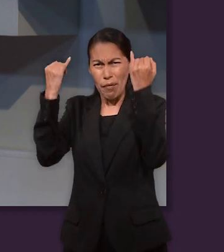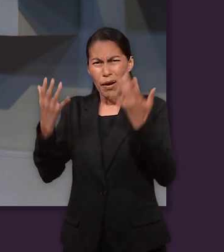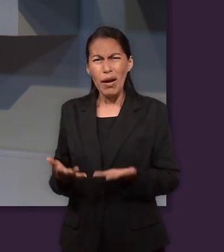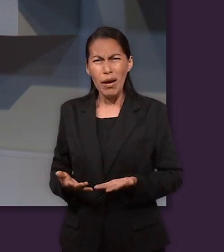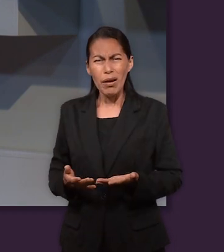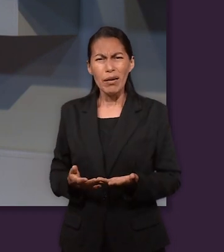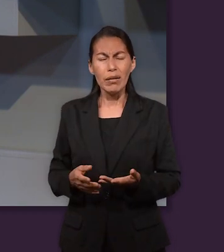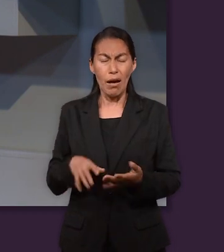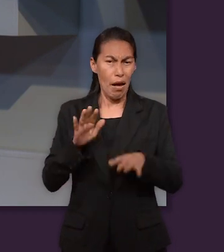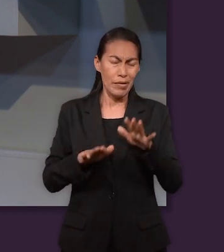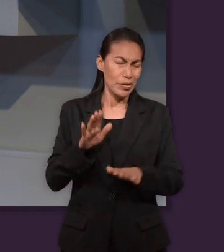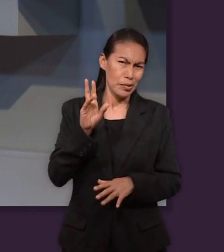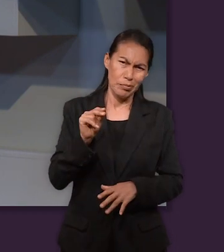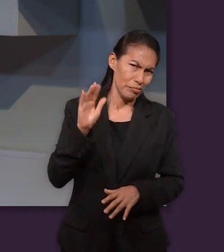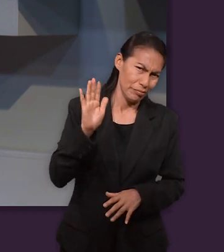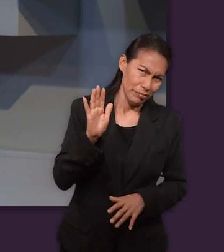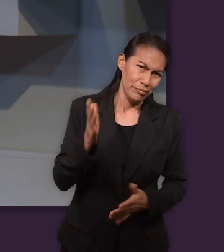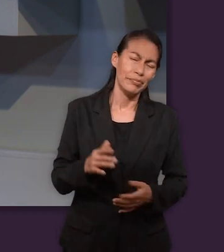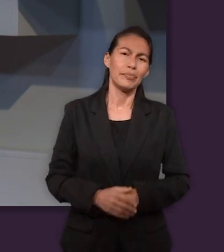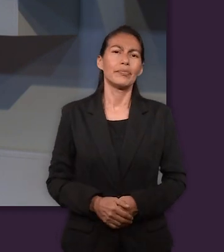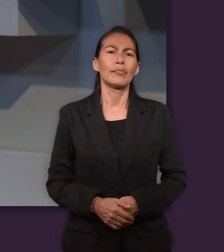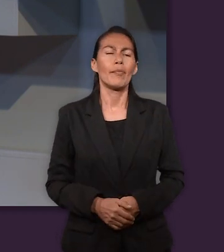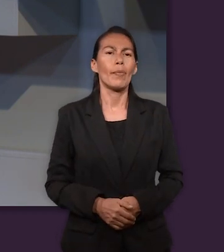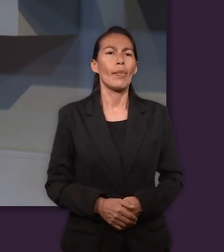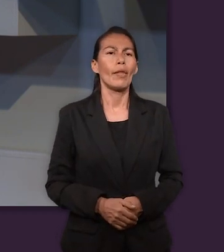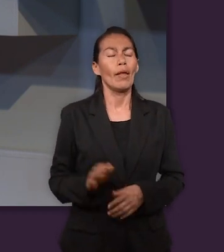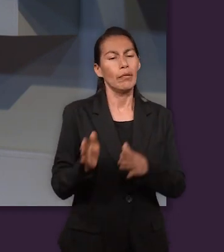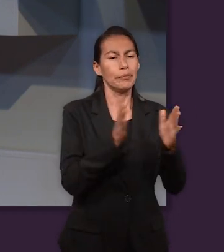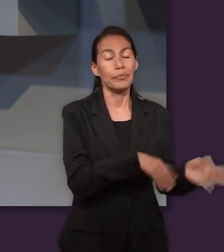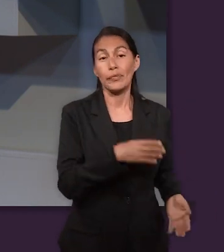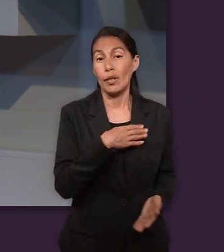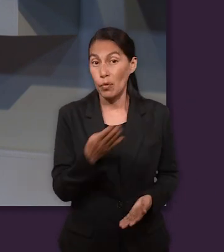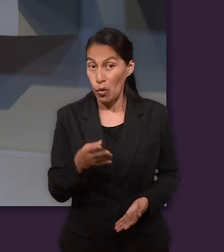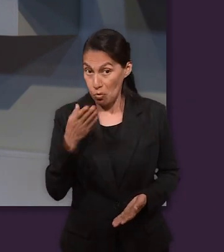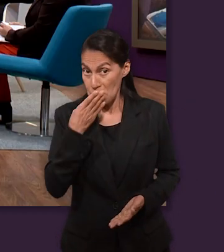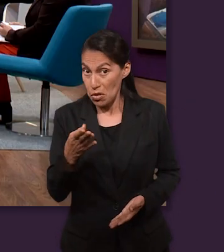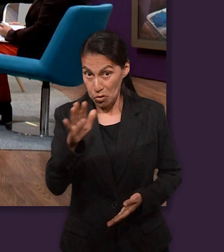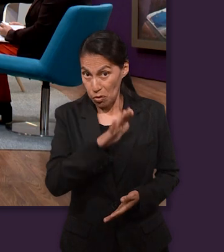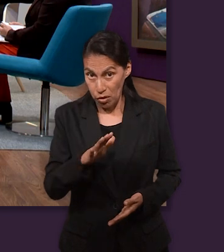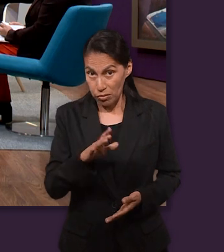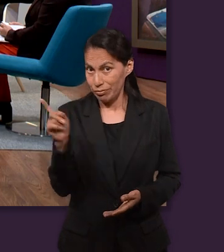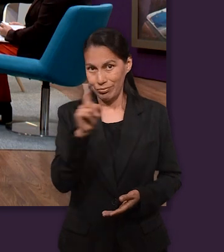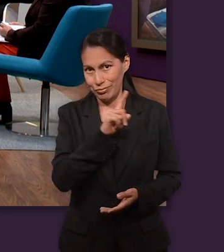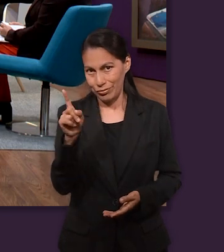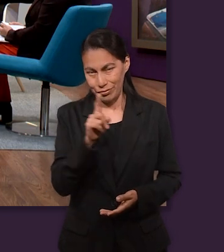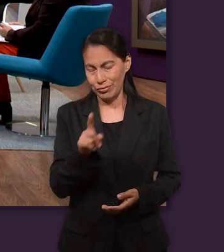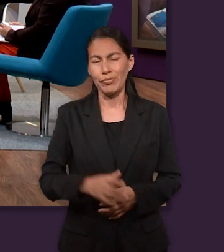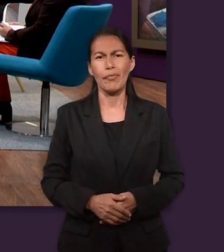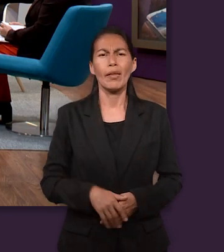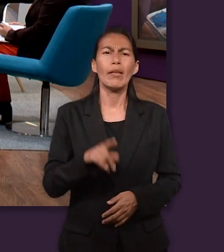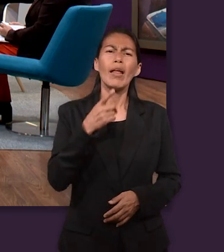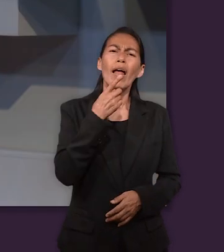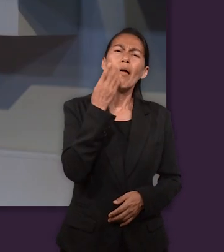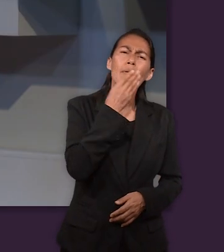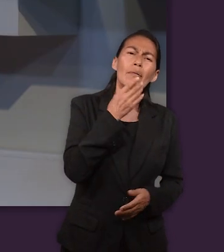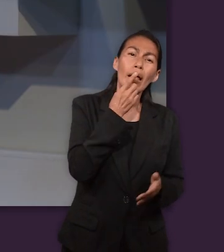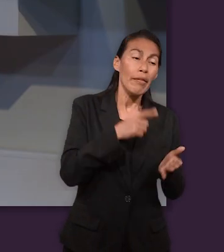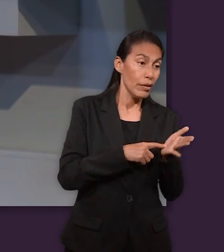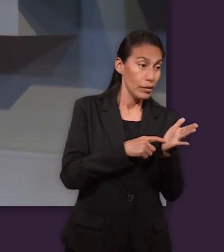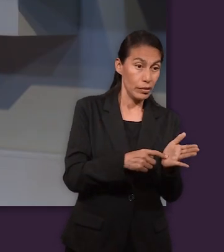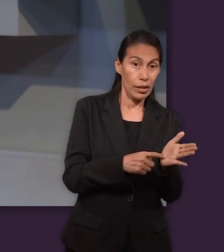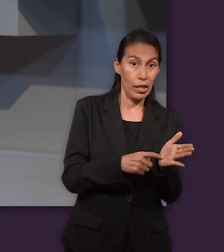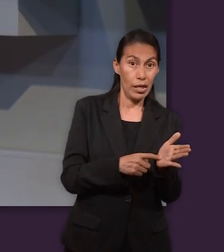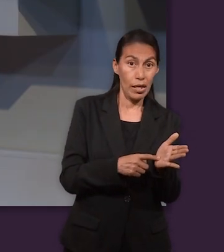todos rosas, ¿no? En algún momento, como había mencionado el profe Dani, José, la Biblia dice que José tenía un